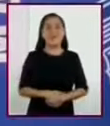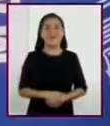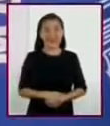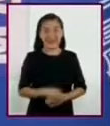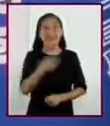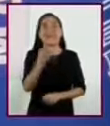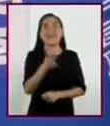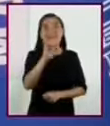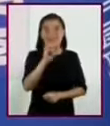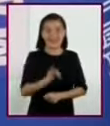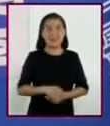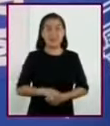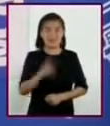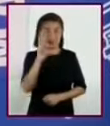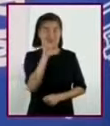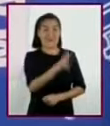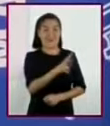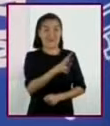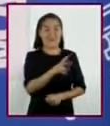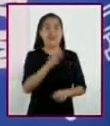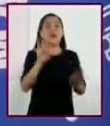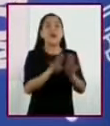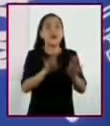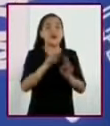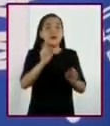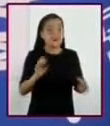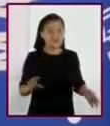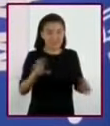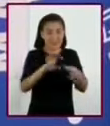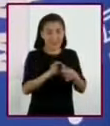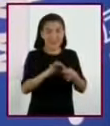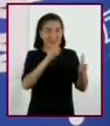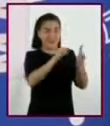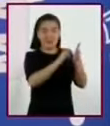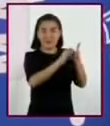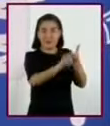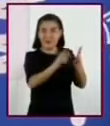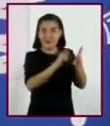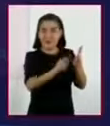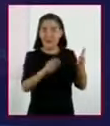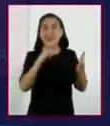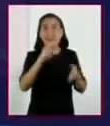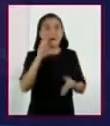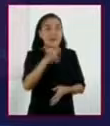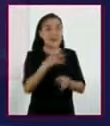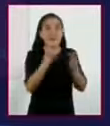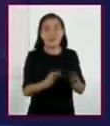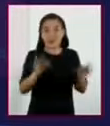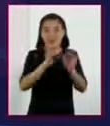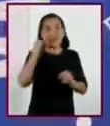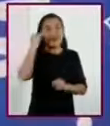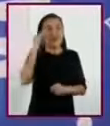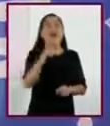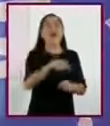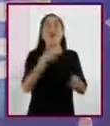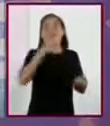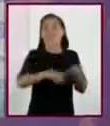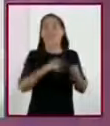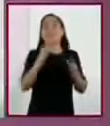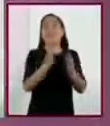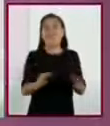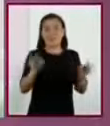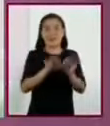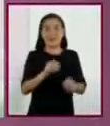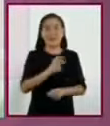Sí, si observamos, al conjuntar lo que subrayamos, podemos ver la esencia del texto. Vamos ahora